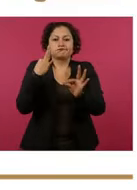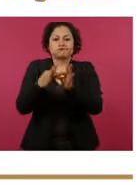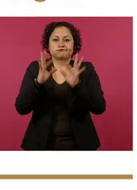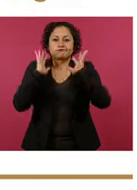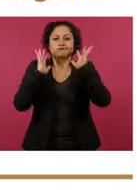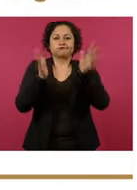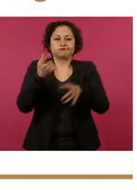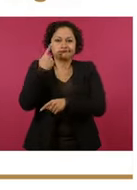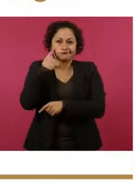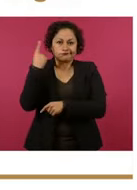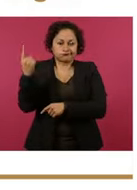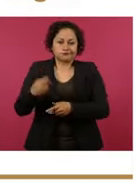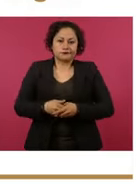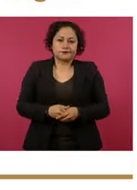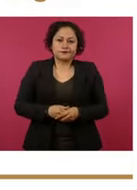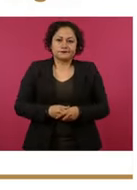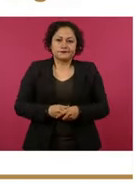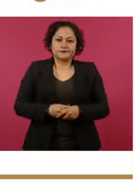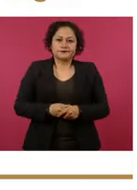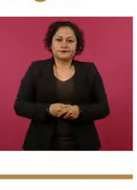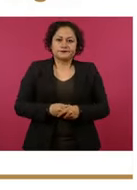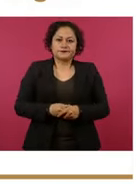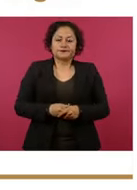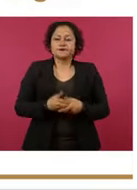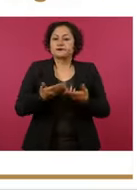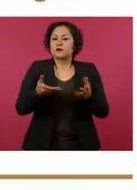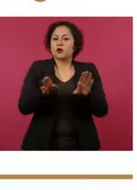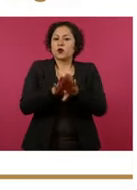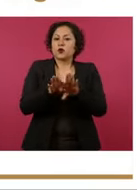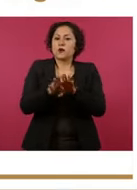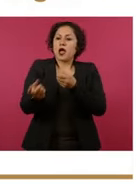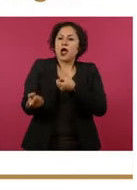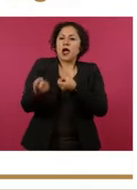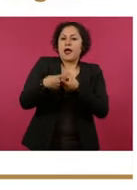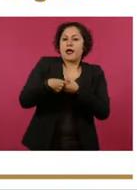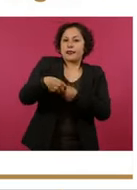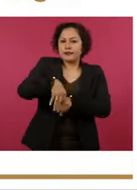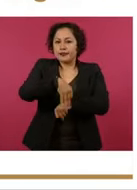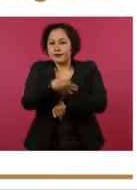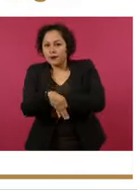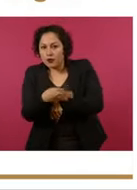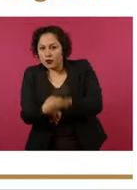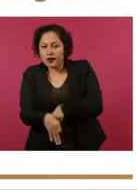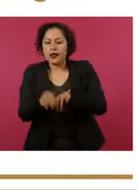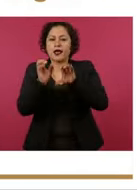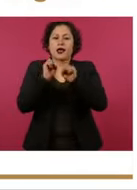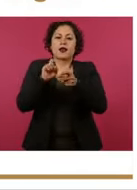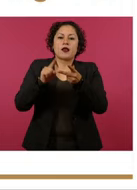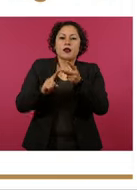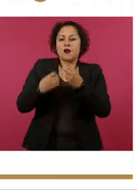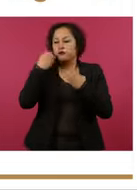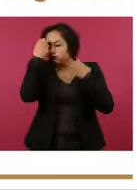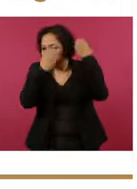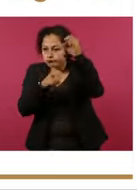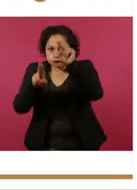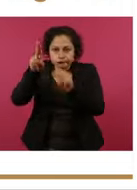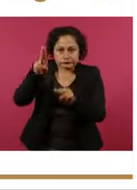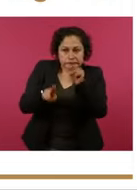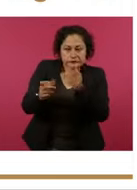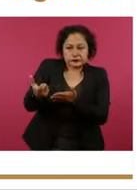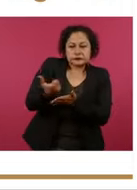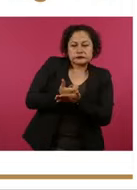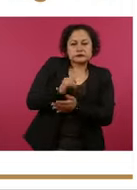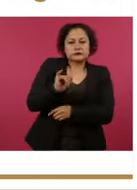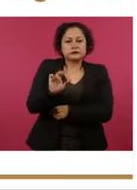del INSS Bienestar. No son afiliaciones, no sigue el cobro como era en Seguro Popular, simplemente es